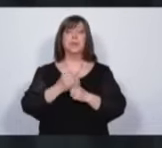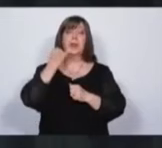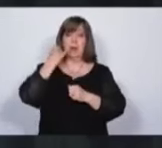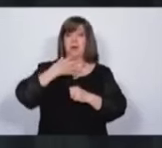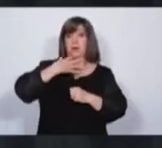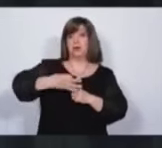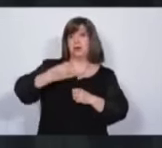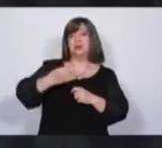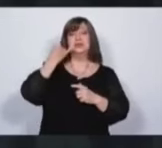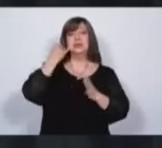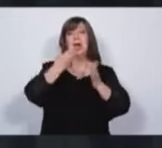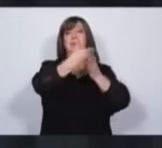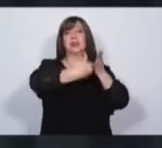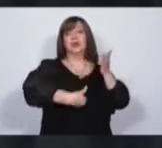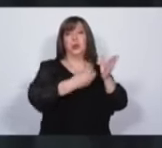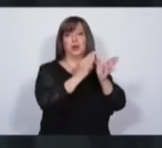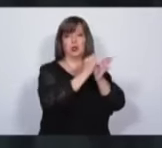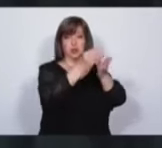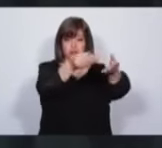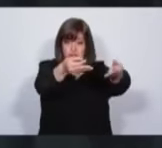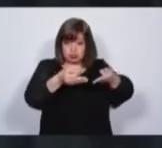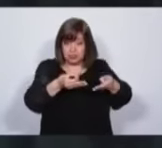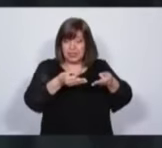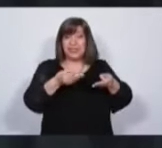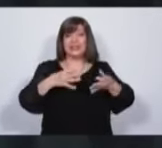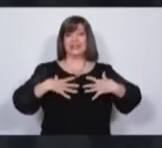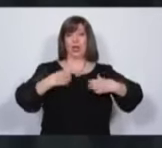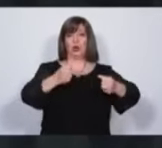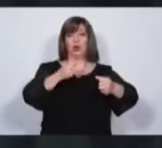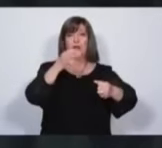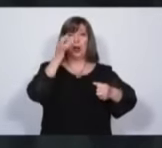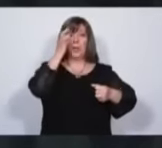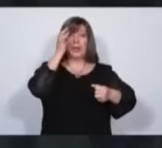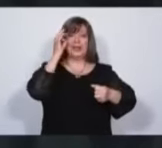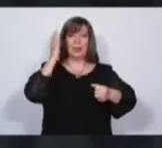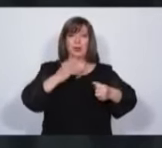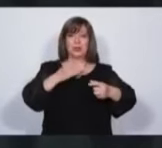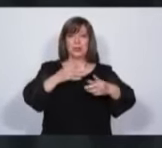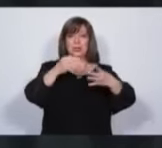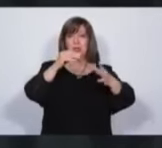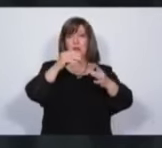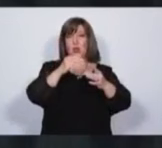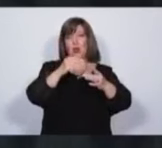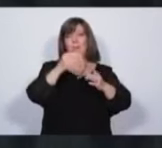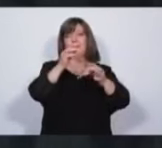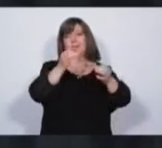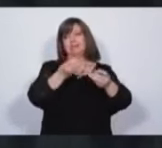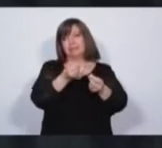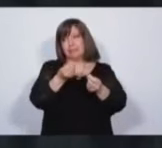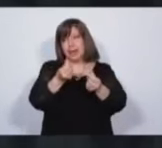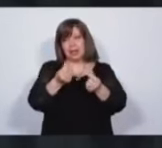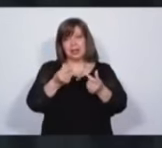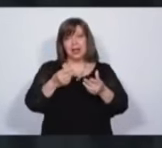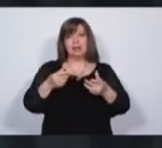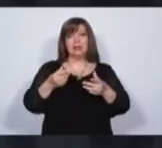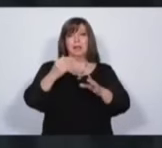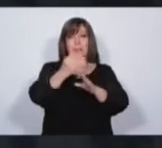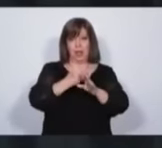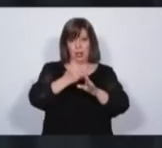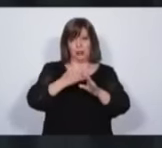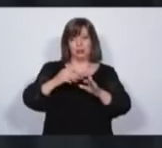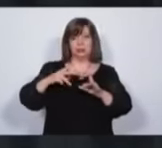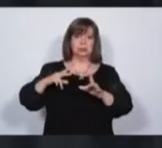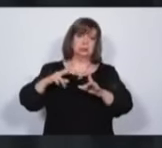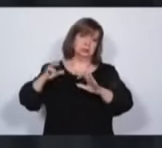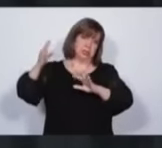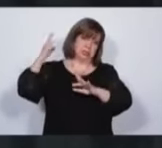reales el presupuesto de la salud tiene un 20% menos que hace 8 años. En los CEP, sobre la que se habló recién, un